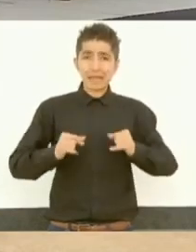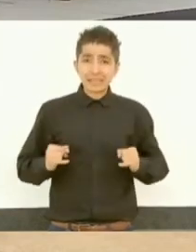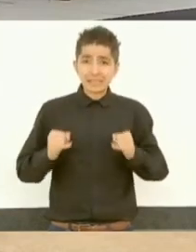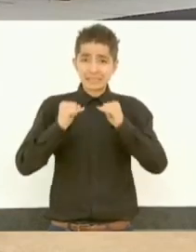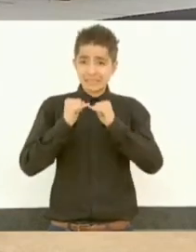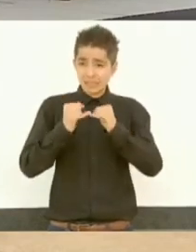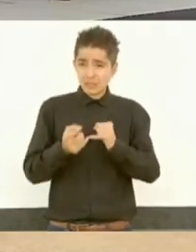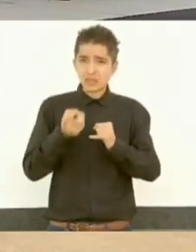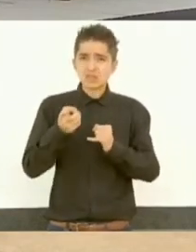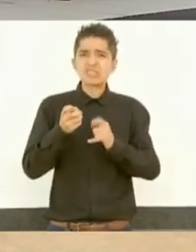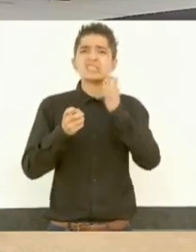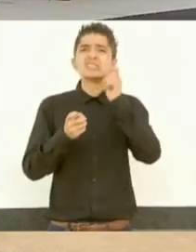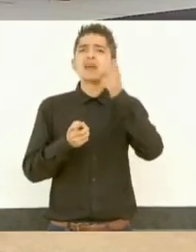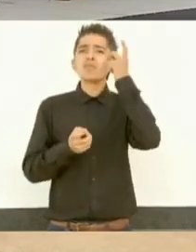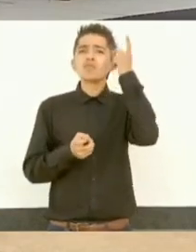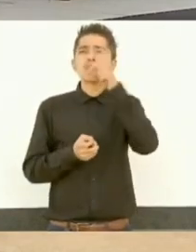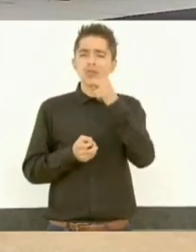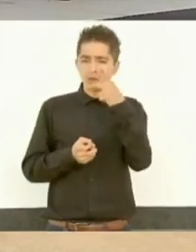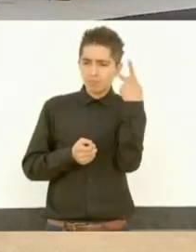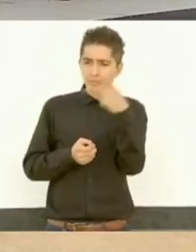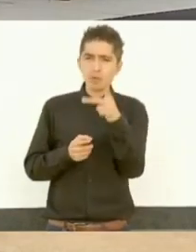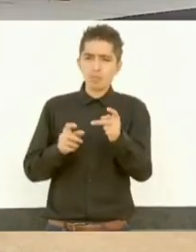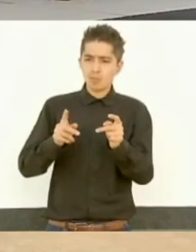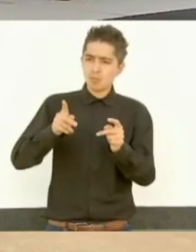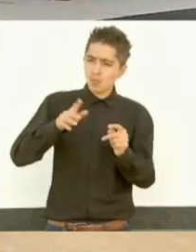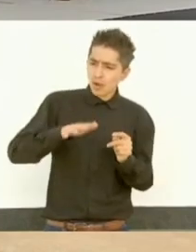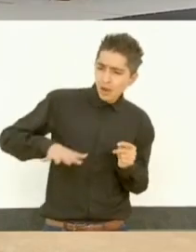del pueblo y para el pueblo. ejemplo,